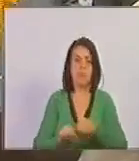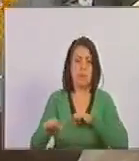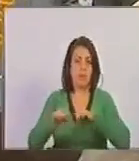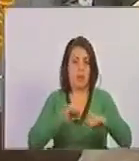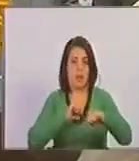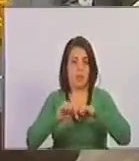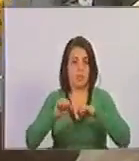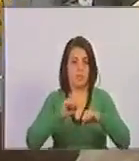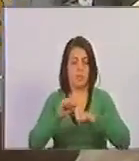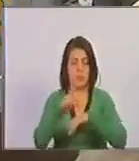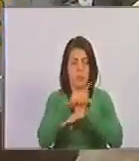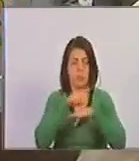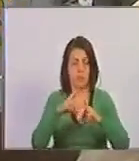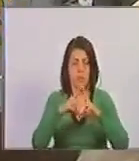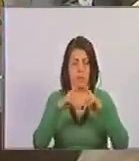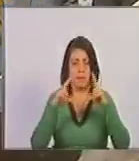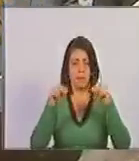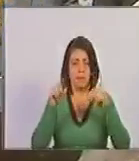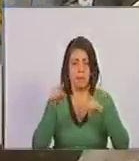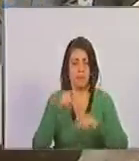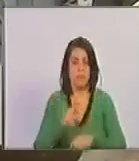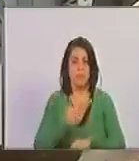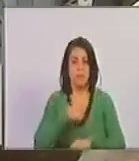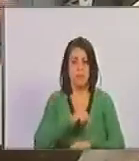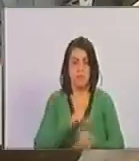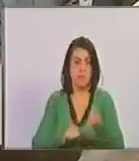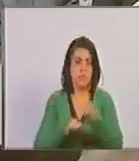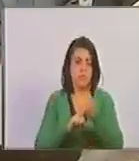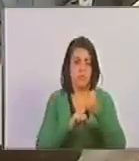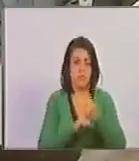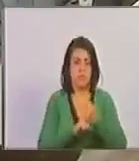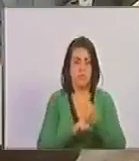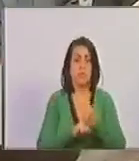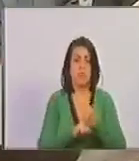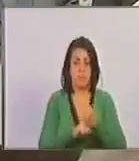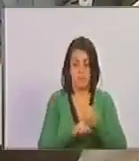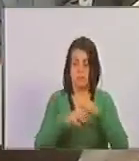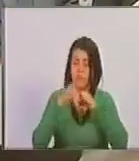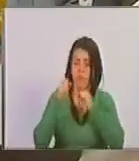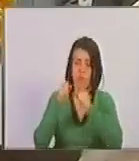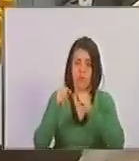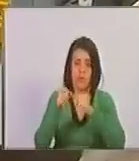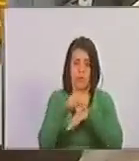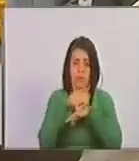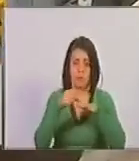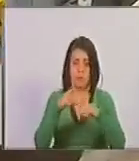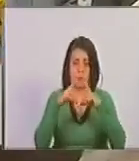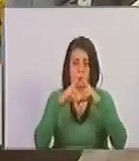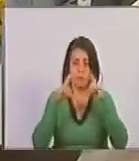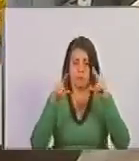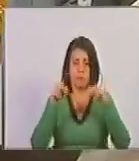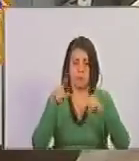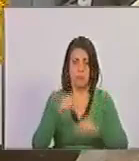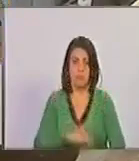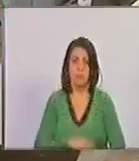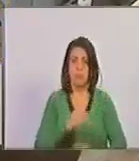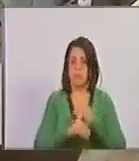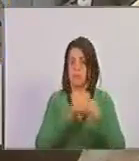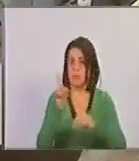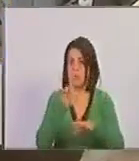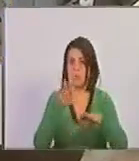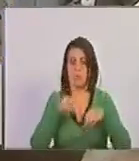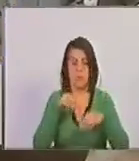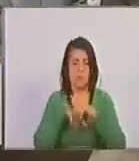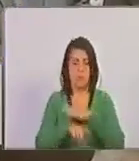acciones del gobierno de Nicaragua. Nos solidarizamos con la posición férrea del gobierno de Nicaragua de no aceptar